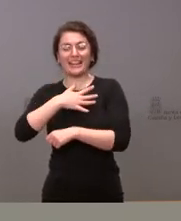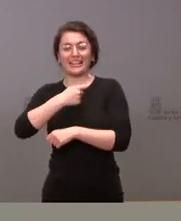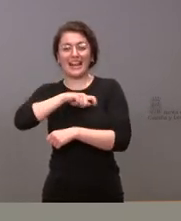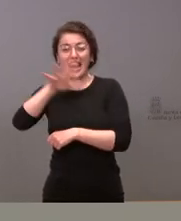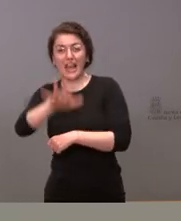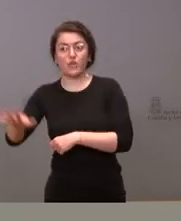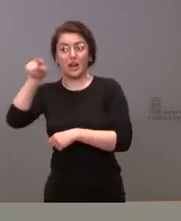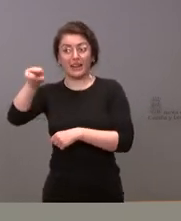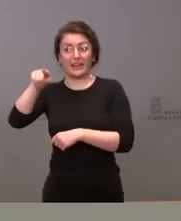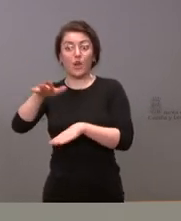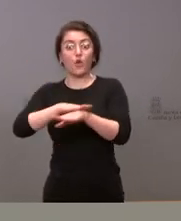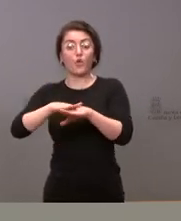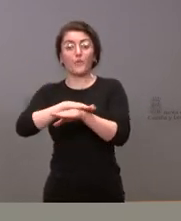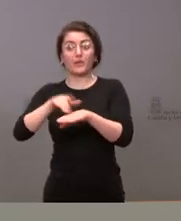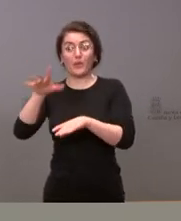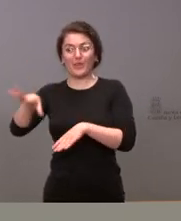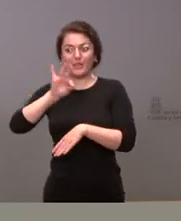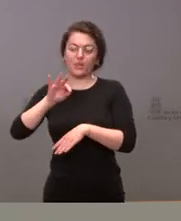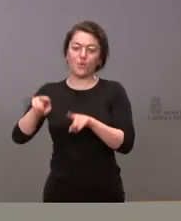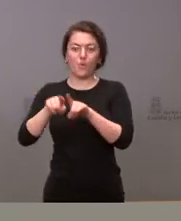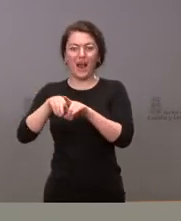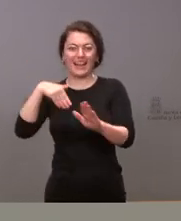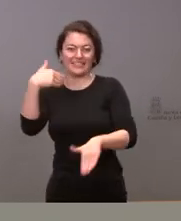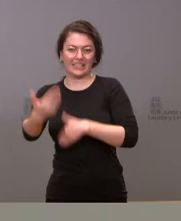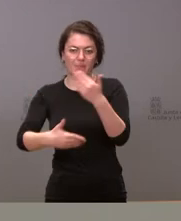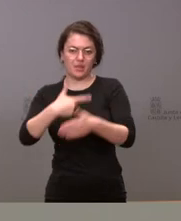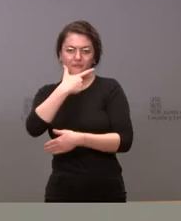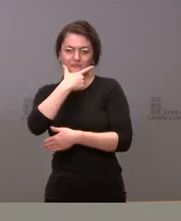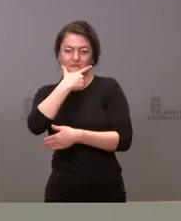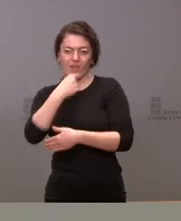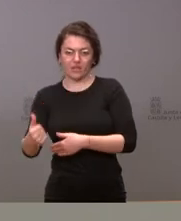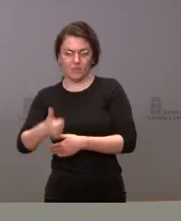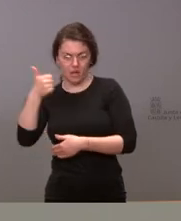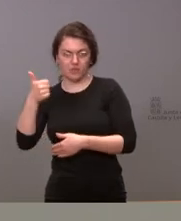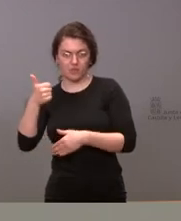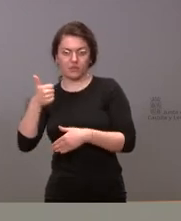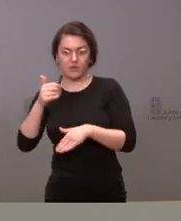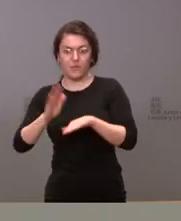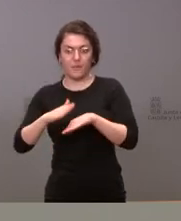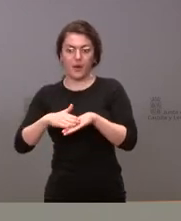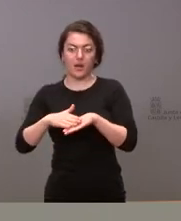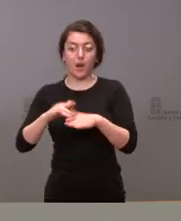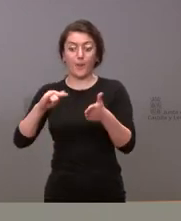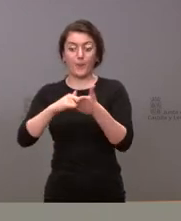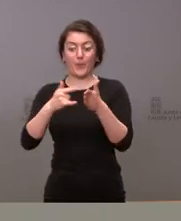simplificar o eliminar trámites administrativos como ustedes saben para aquellos proyectos de menos de 75 megavatios